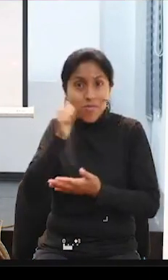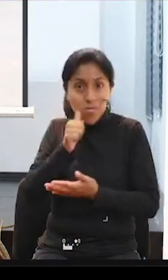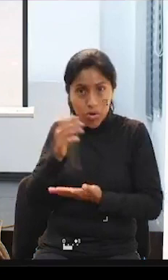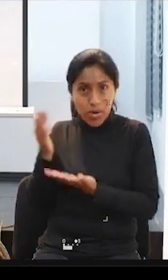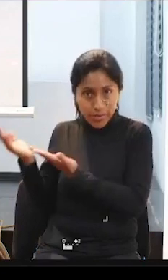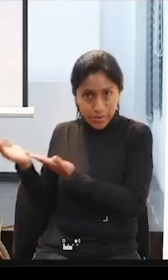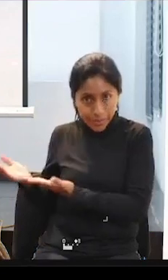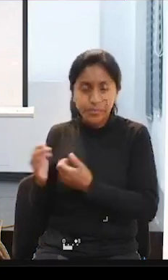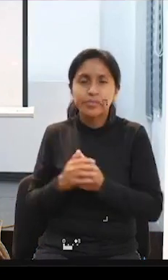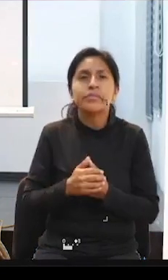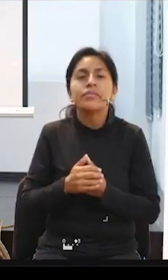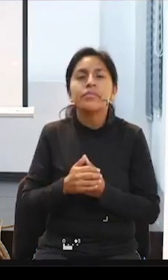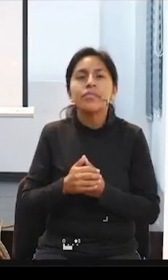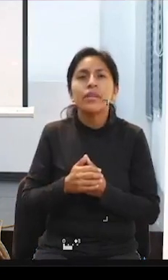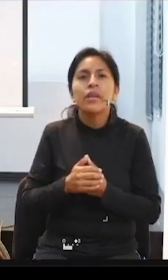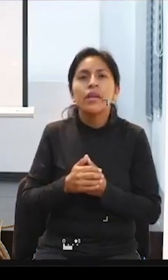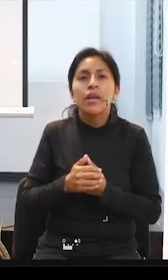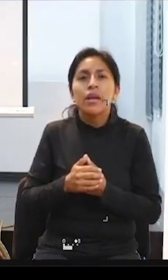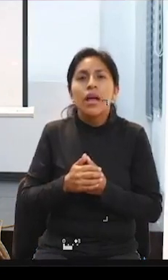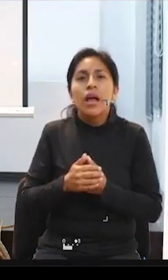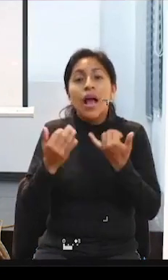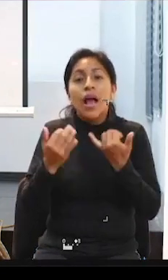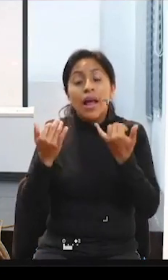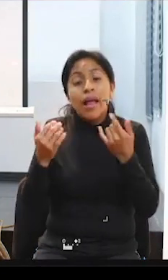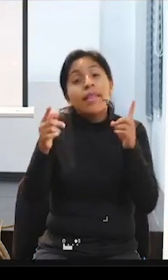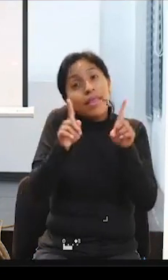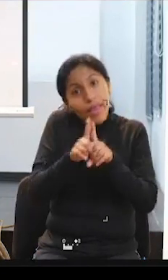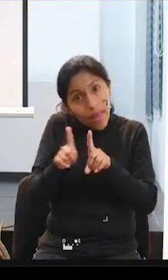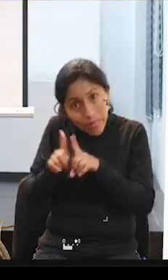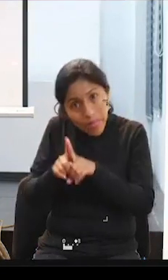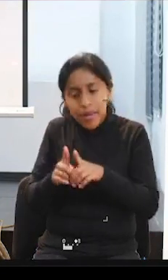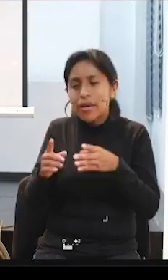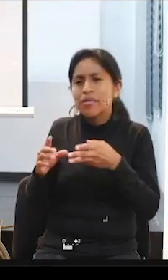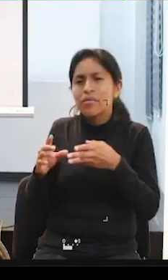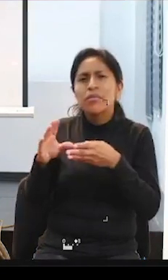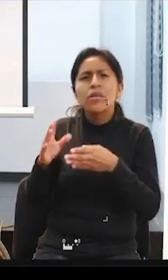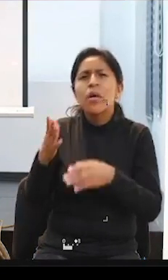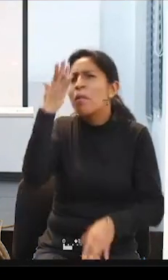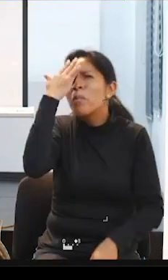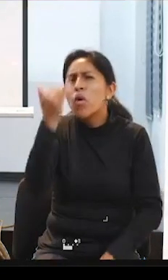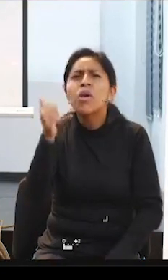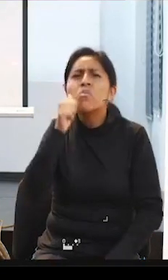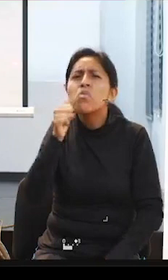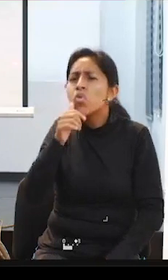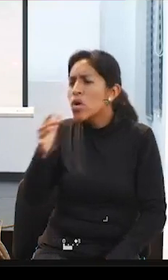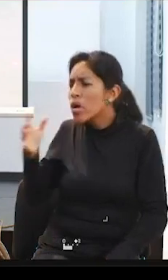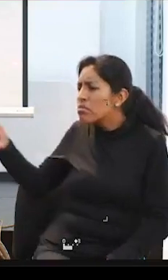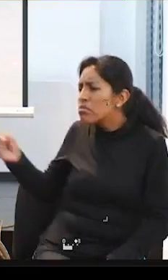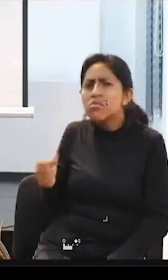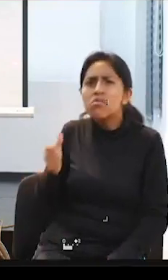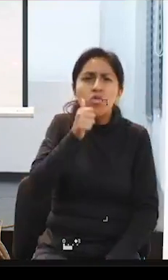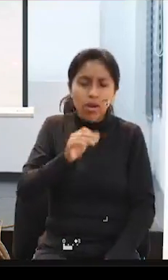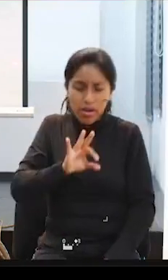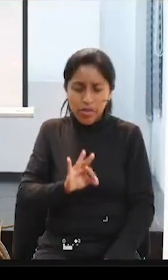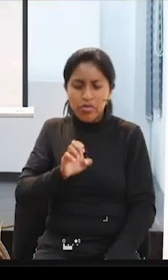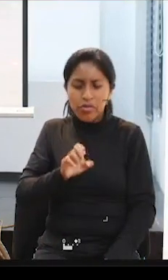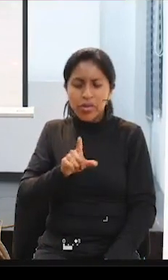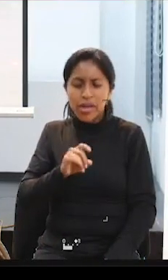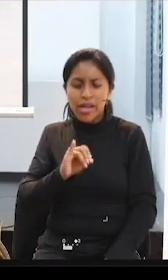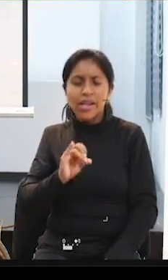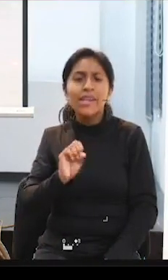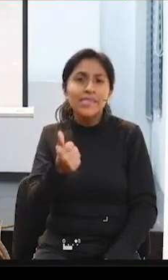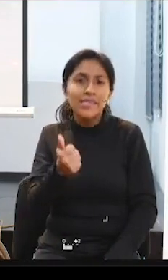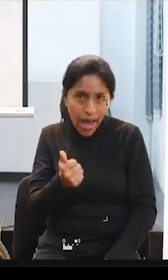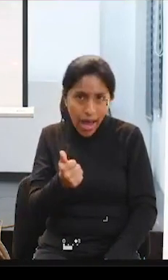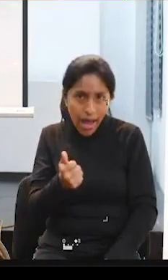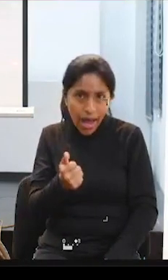de la situación que ronda, el que la tiene aquí, no solamente aquí en el sentido del conversatorio que el